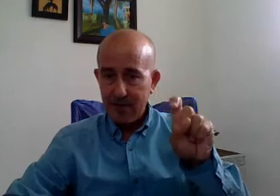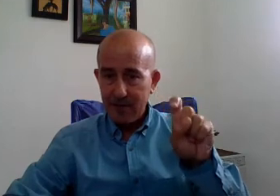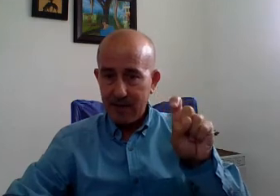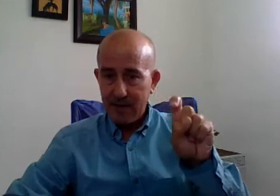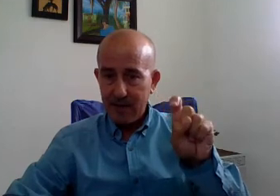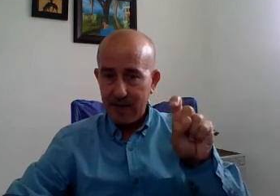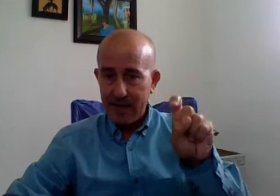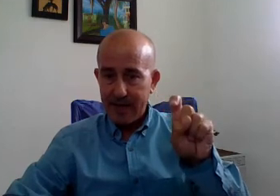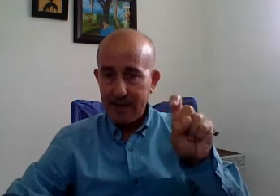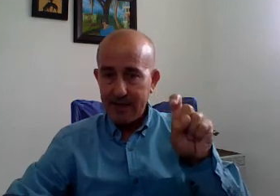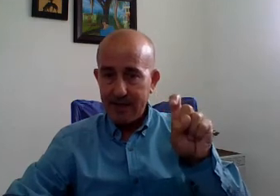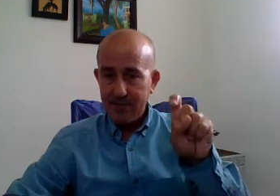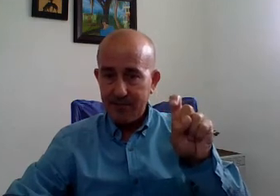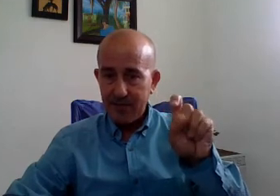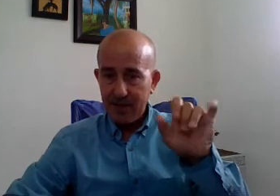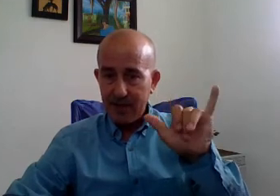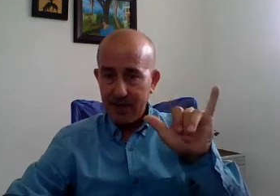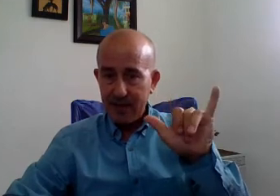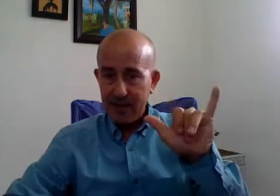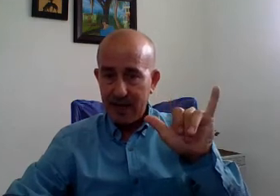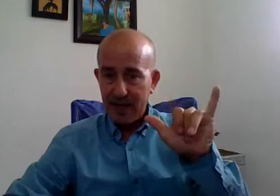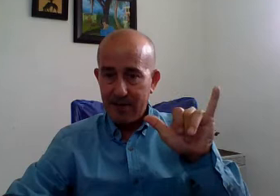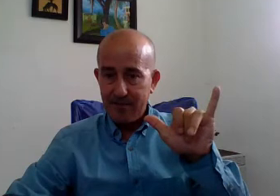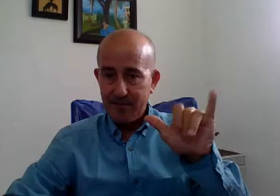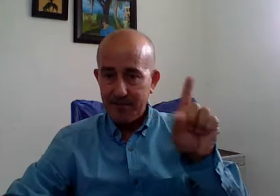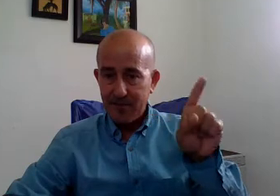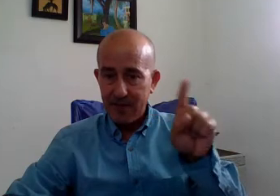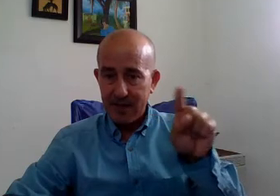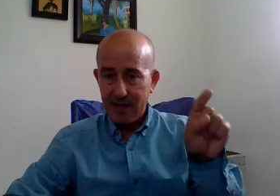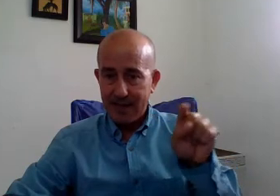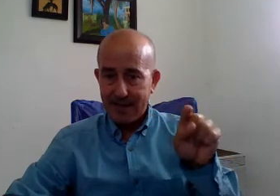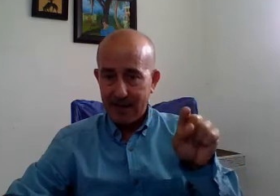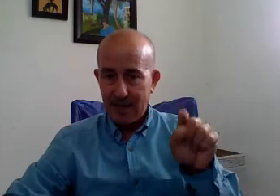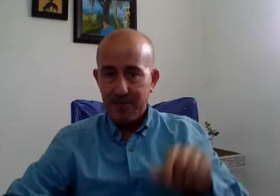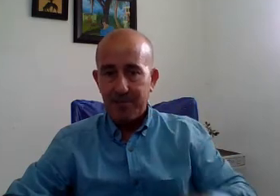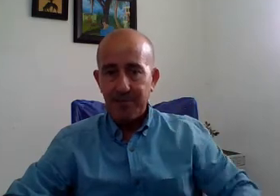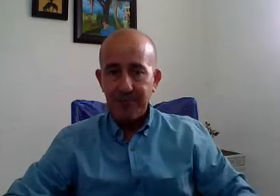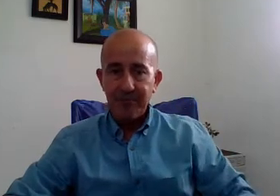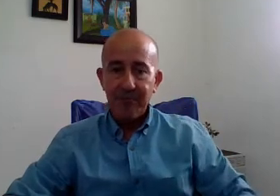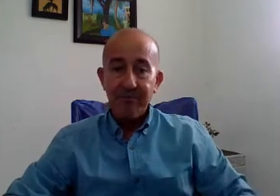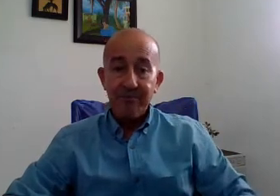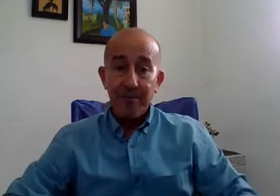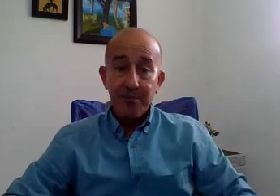La X, la Z, la Z.